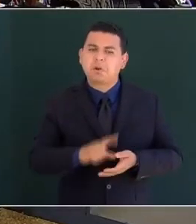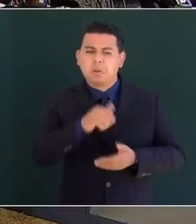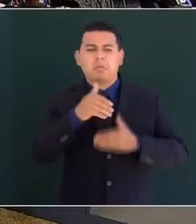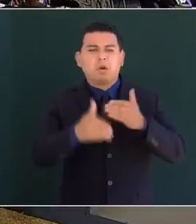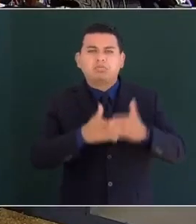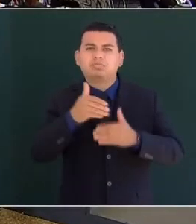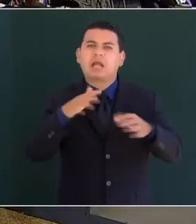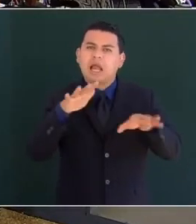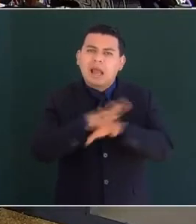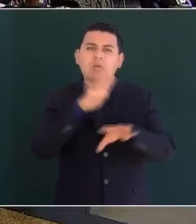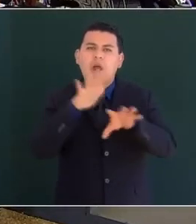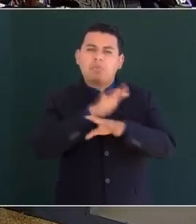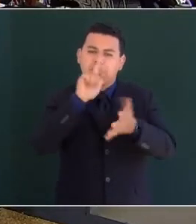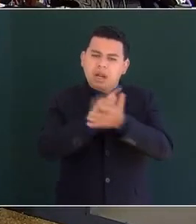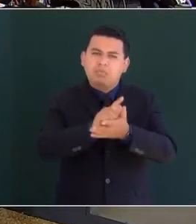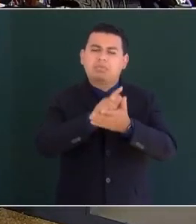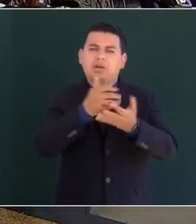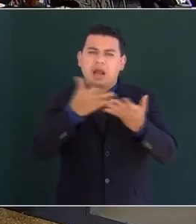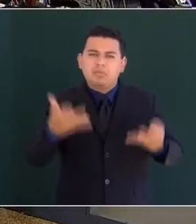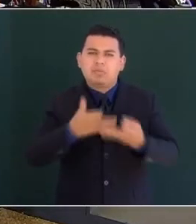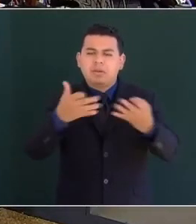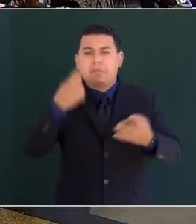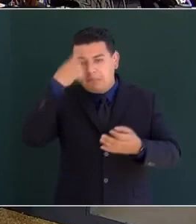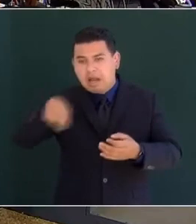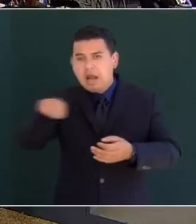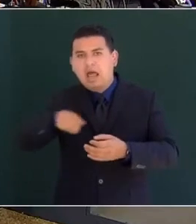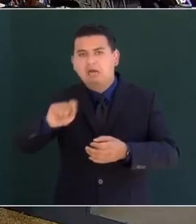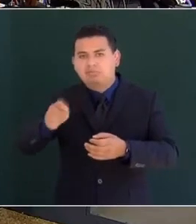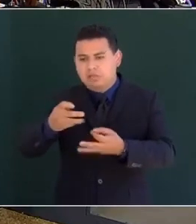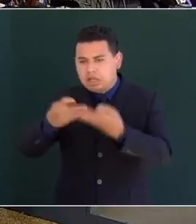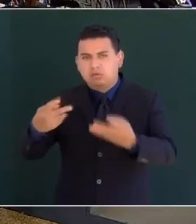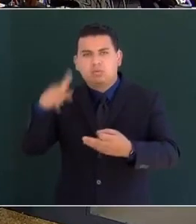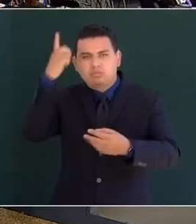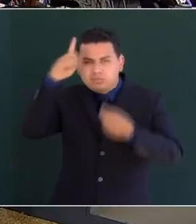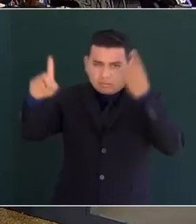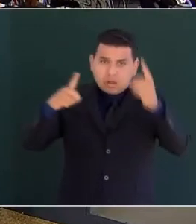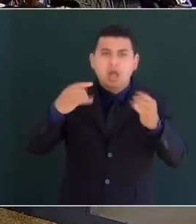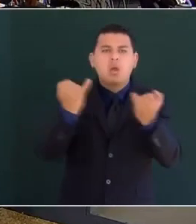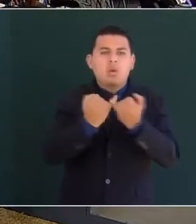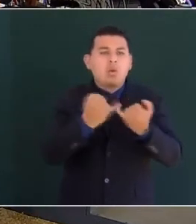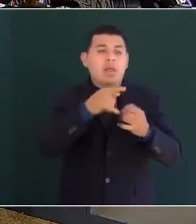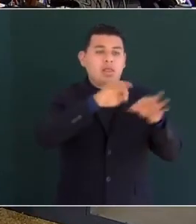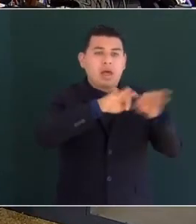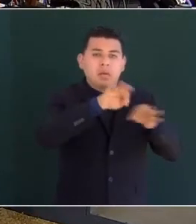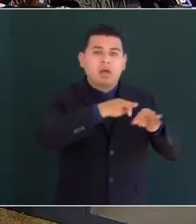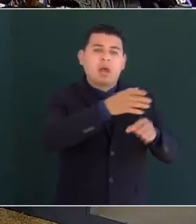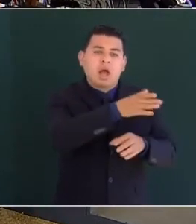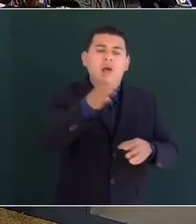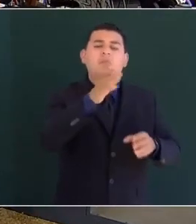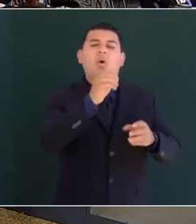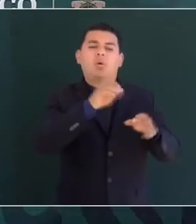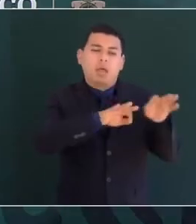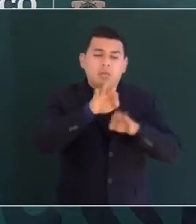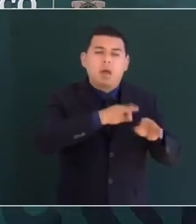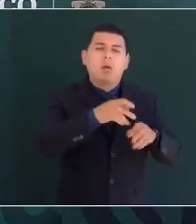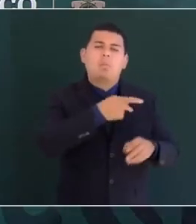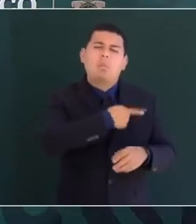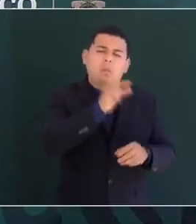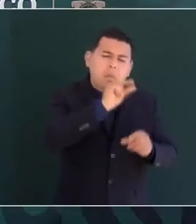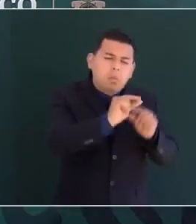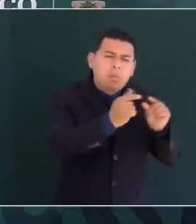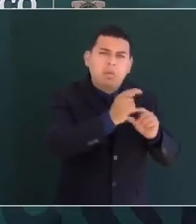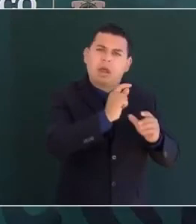profunda reforma agraria se mejoraron las condiciones laborales de los trabajadores y se